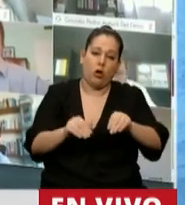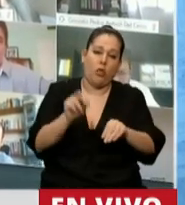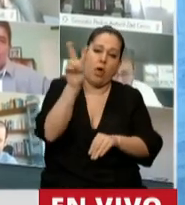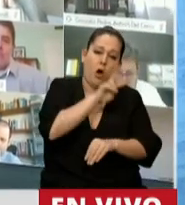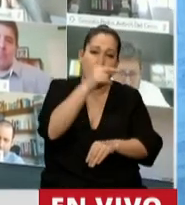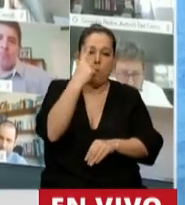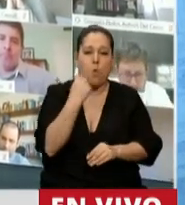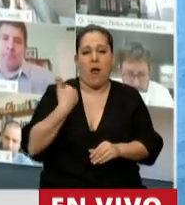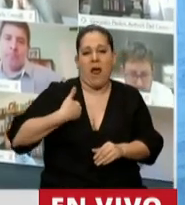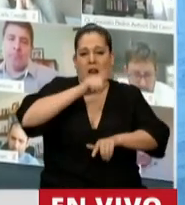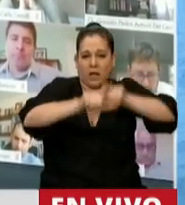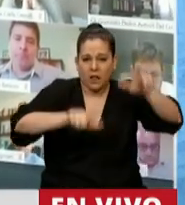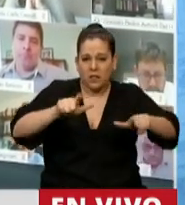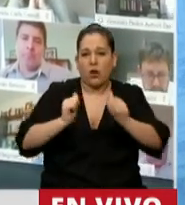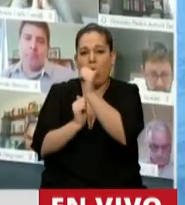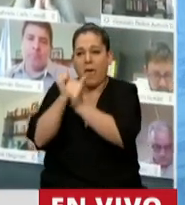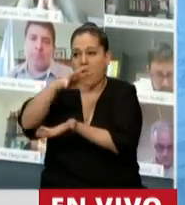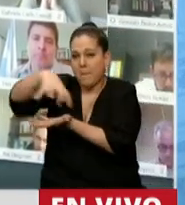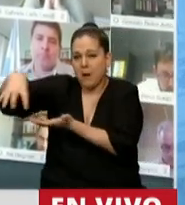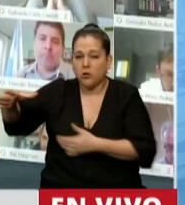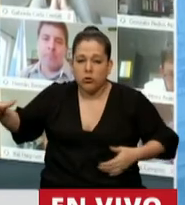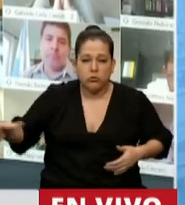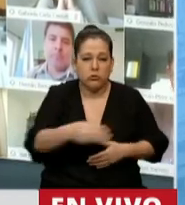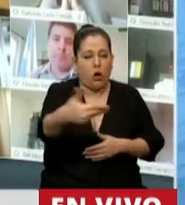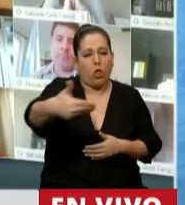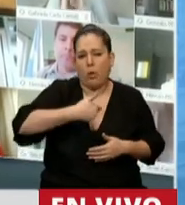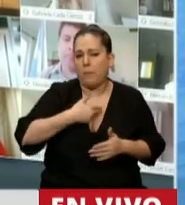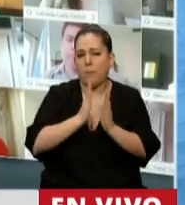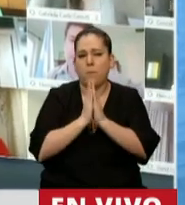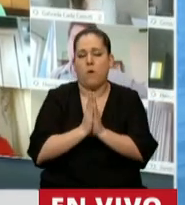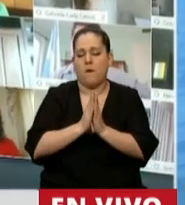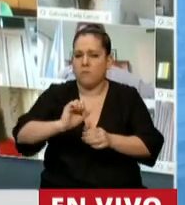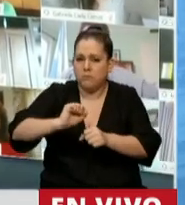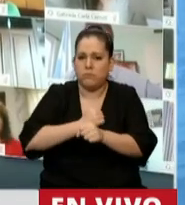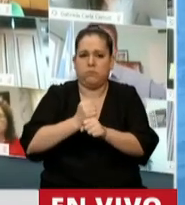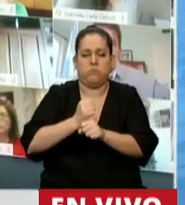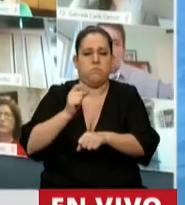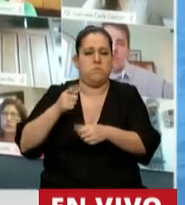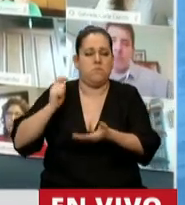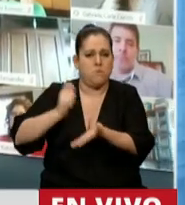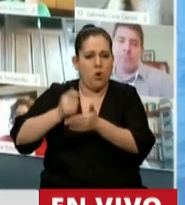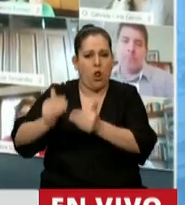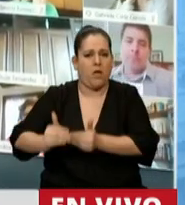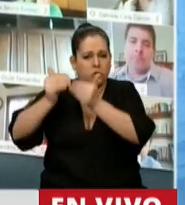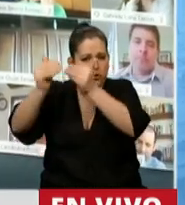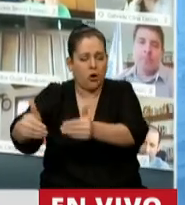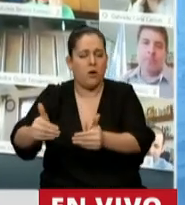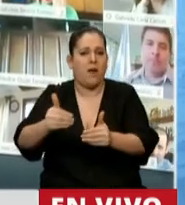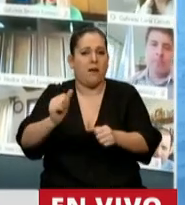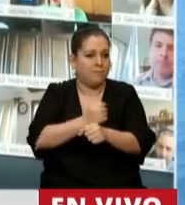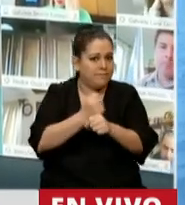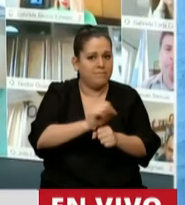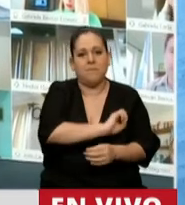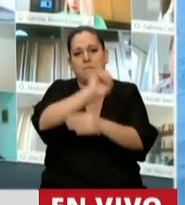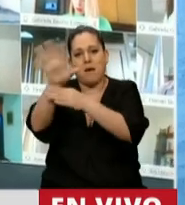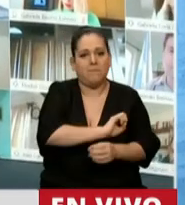argentinas nos están pidiendo que hoy sancionemos esta moratoria que rápidamente lo pasemos al Senado para que